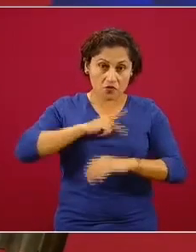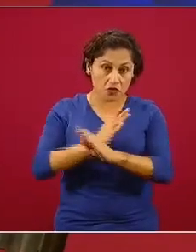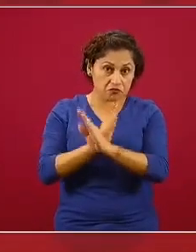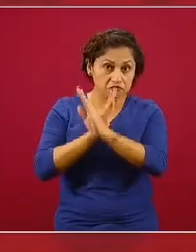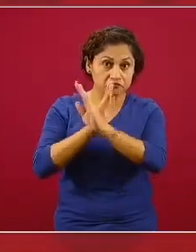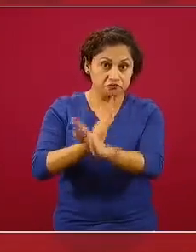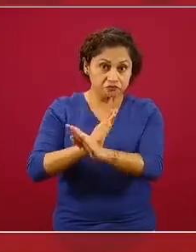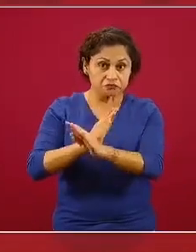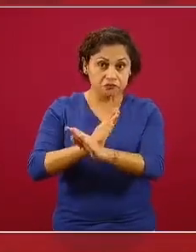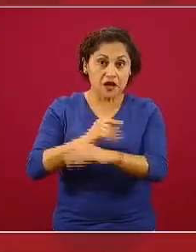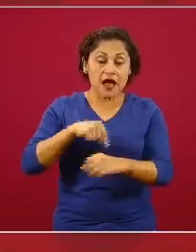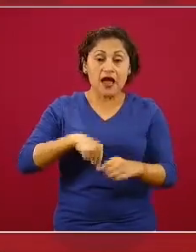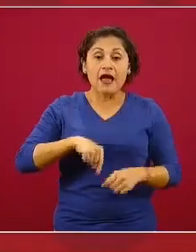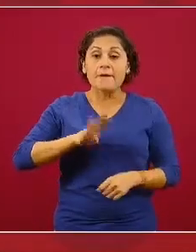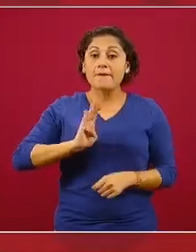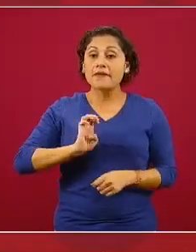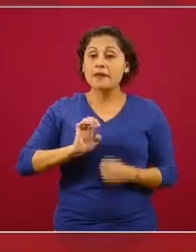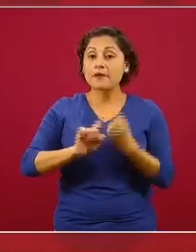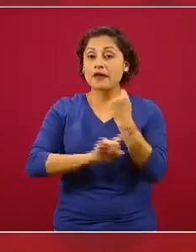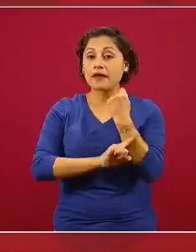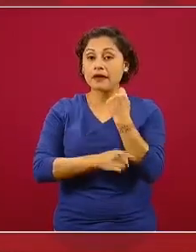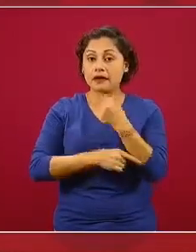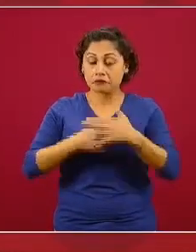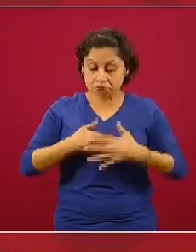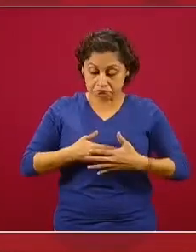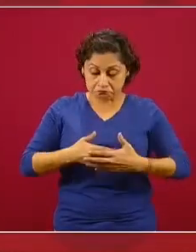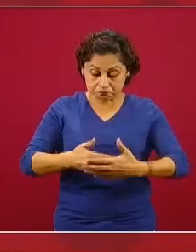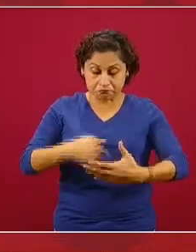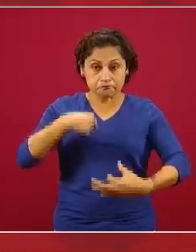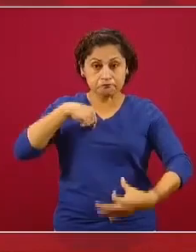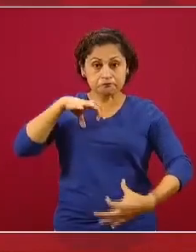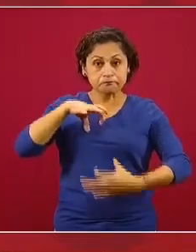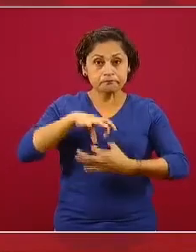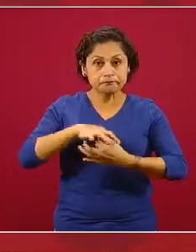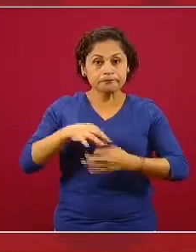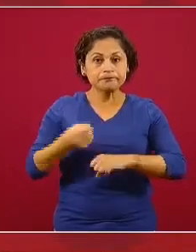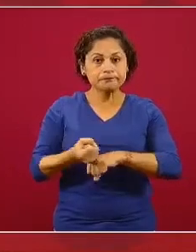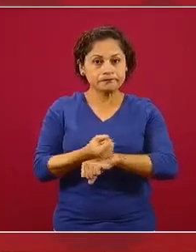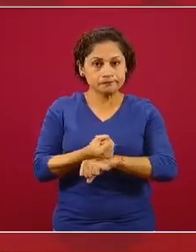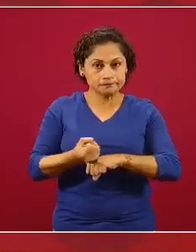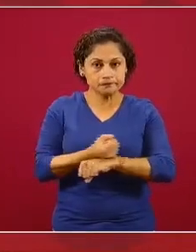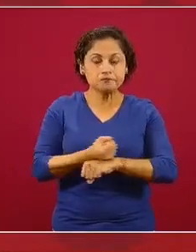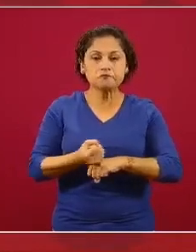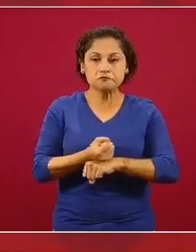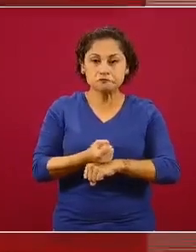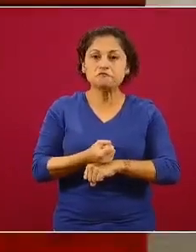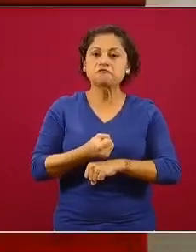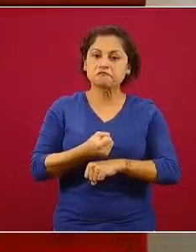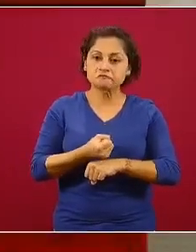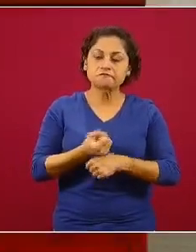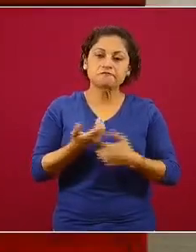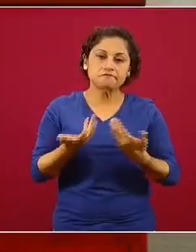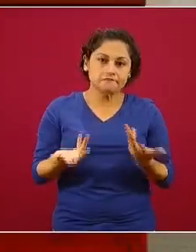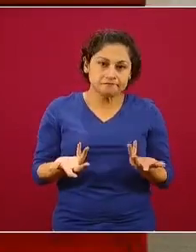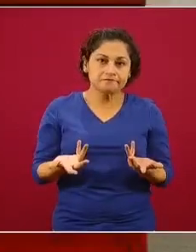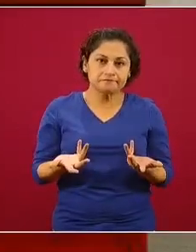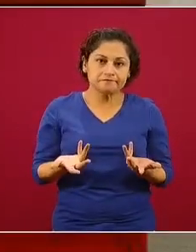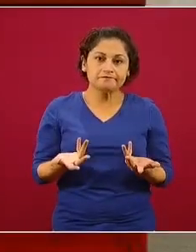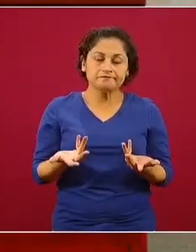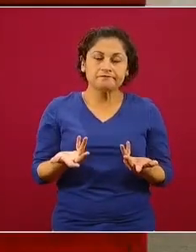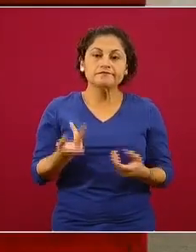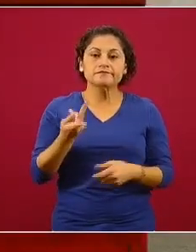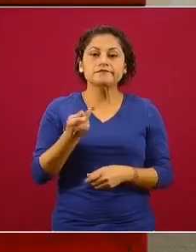sangre del producto, el niño, la niña que se está formando y generalmente, es un poco arbitraria la fecha,